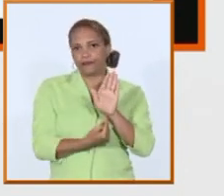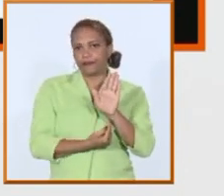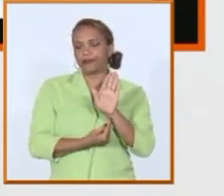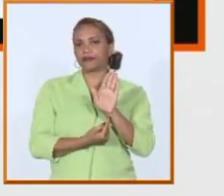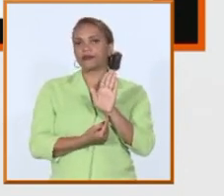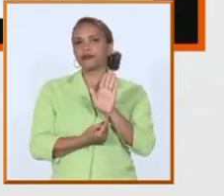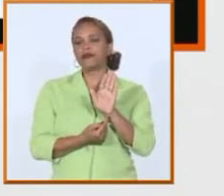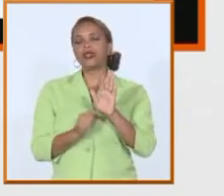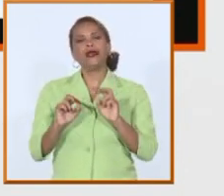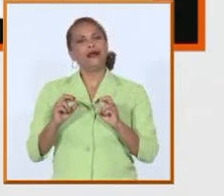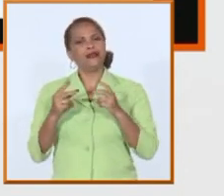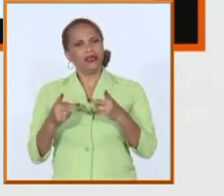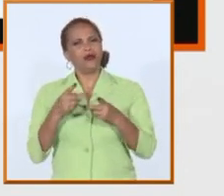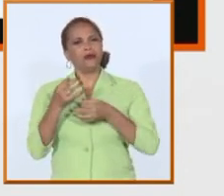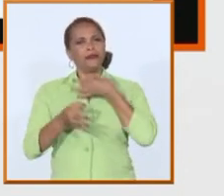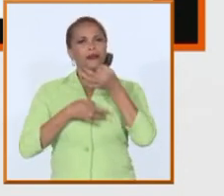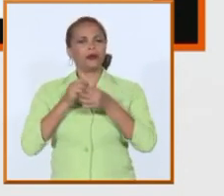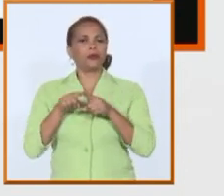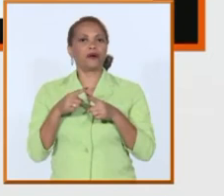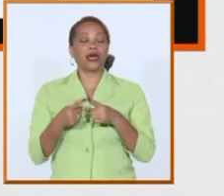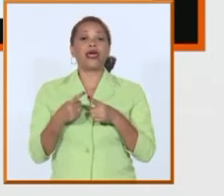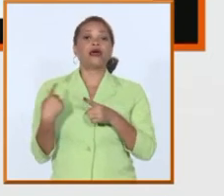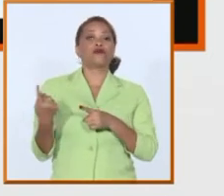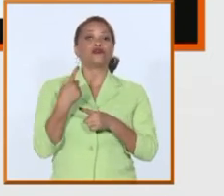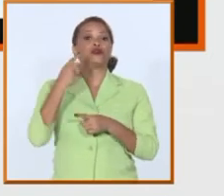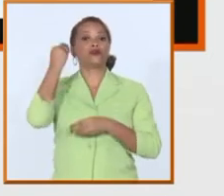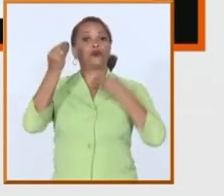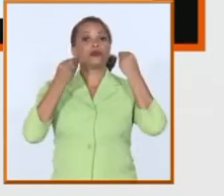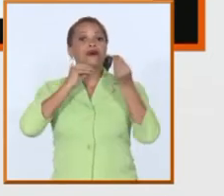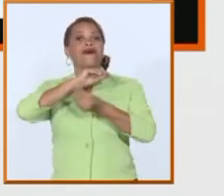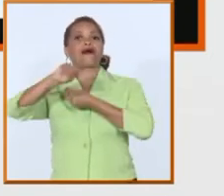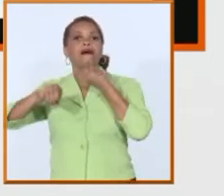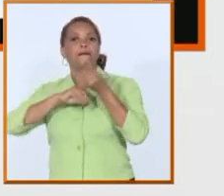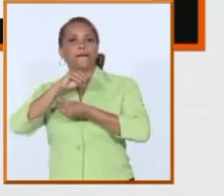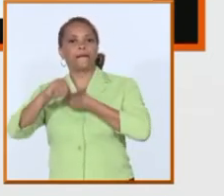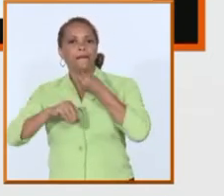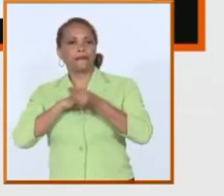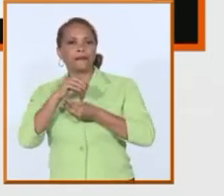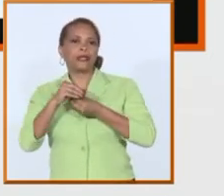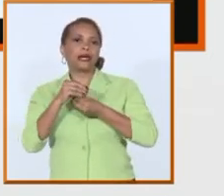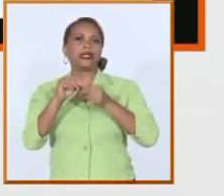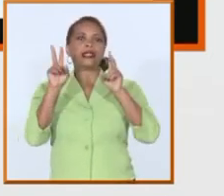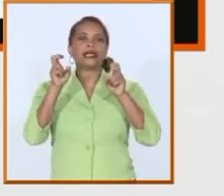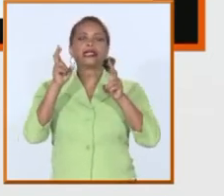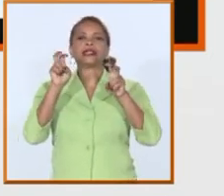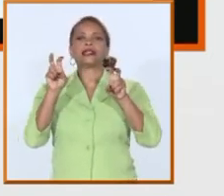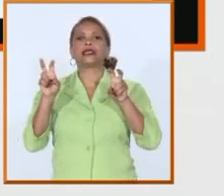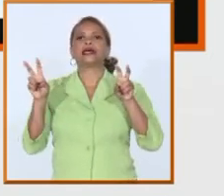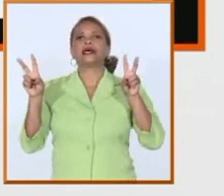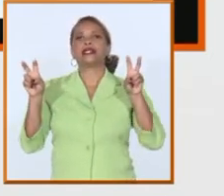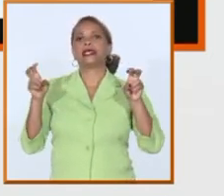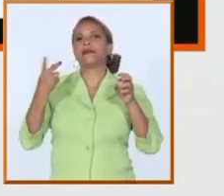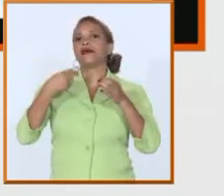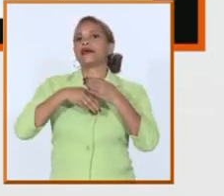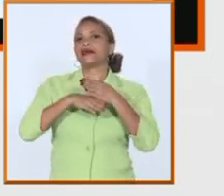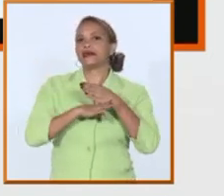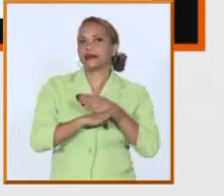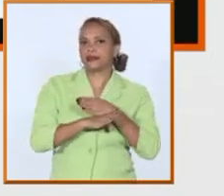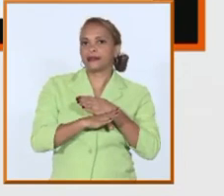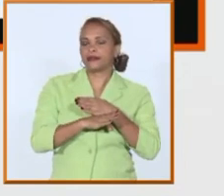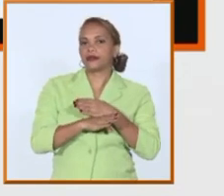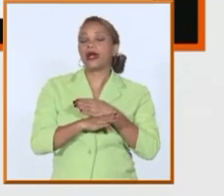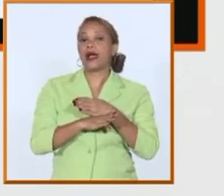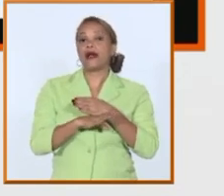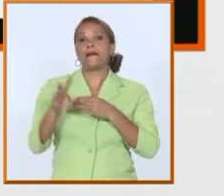insisto en esto porque incluso nosotros hemos pensado en hacer otras modificaciones al tema del ingreso pero consideramos que en este